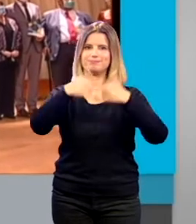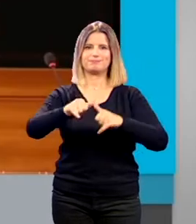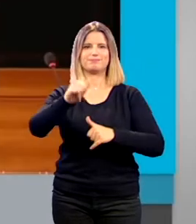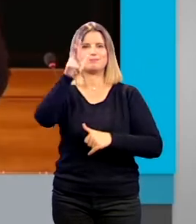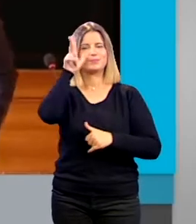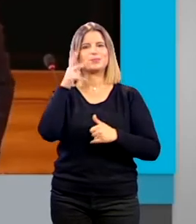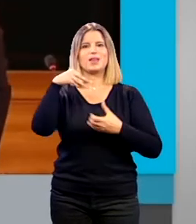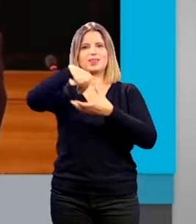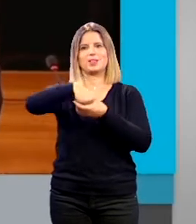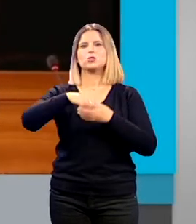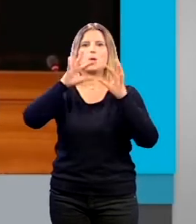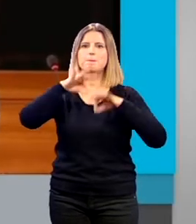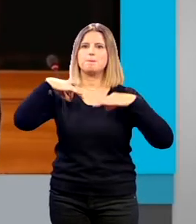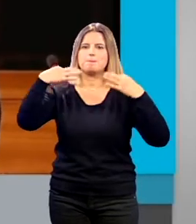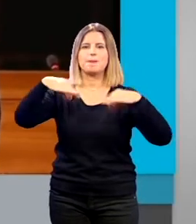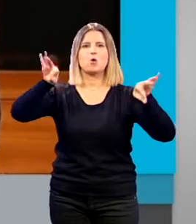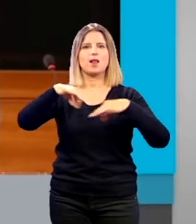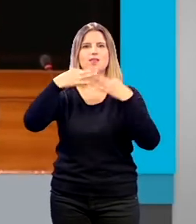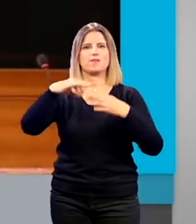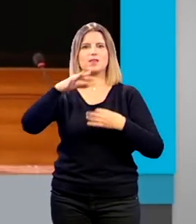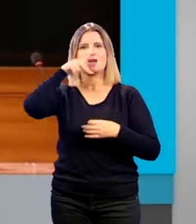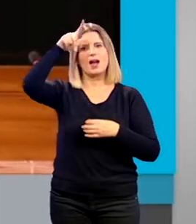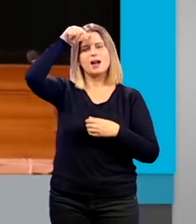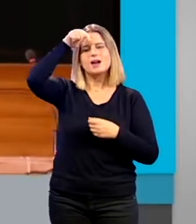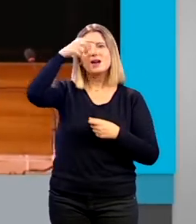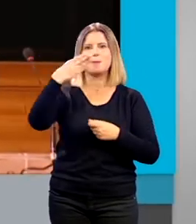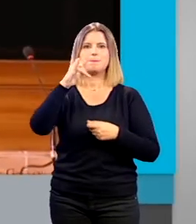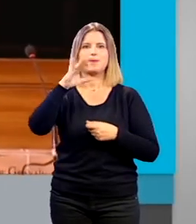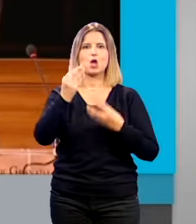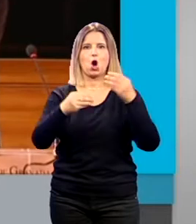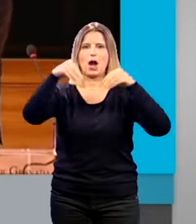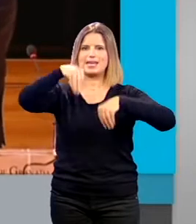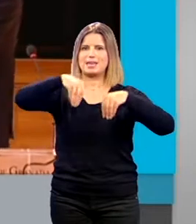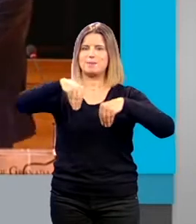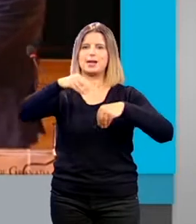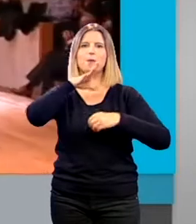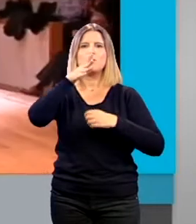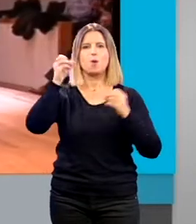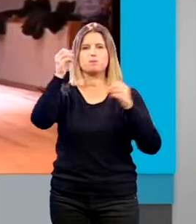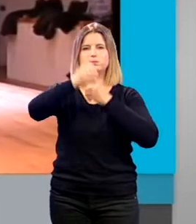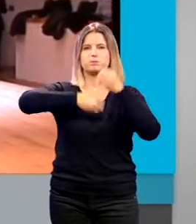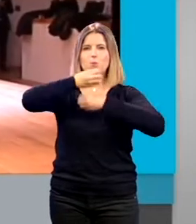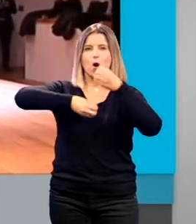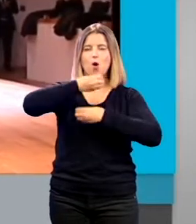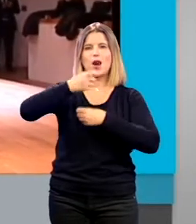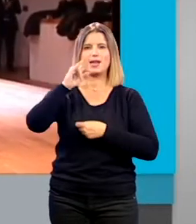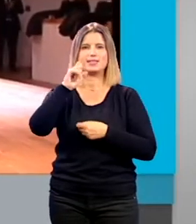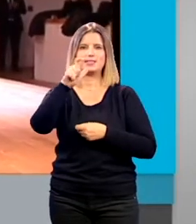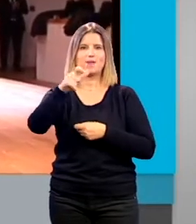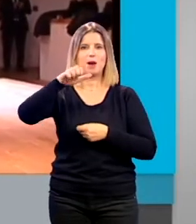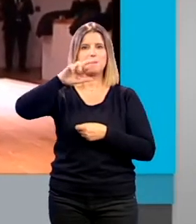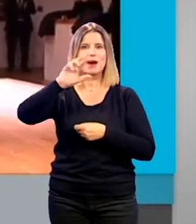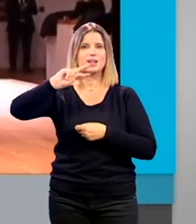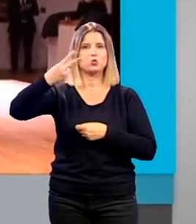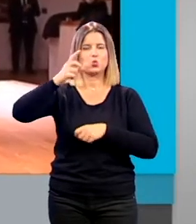de Falla galardonó a catedrático de bioquímica y biología molecular Ángel Gil por su trayectoria científica y a Isabel Márquez subdirectora